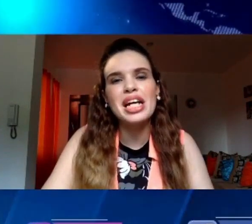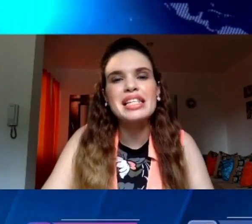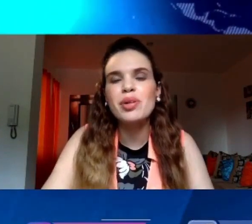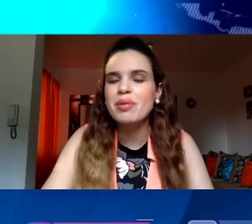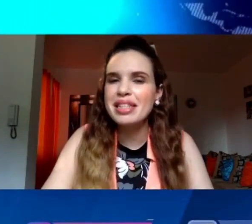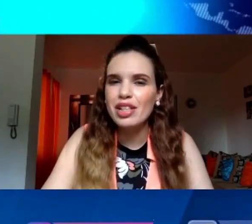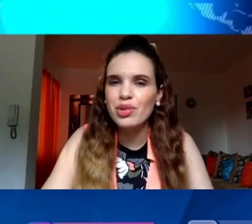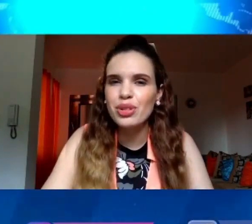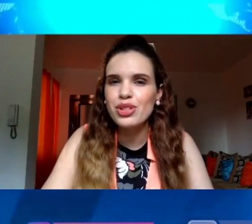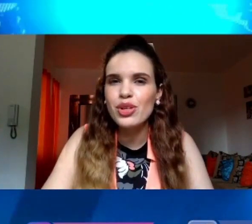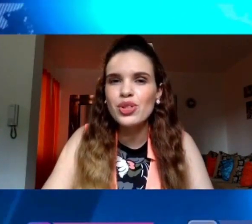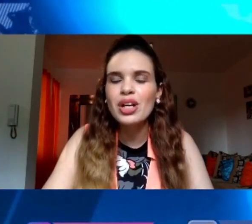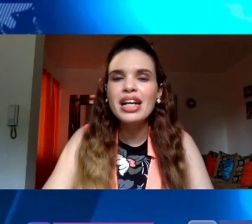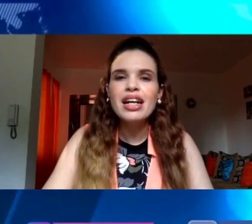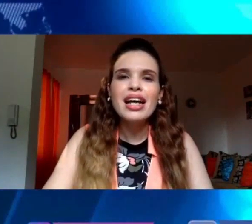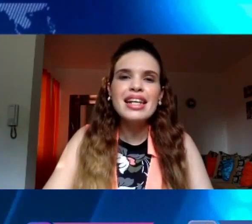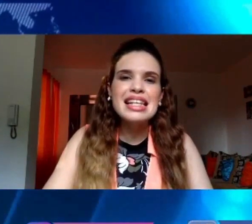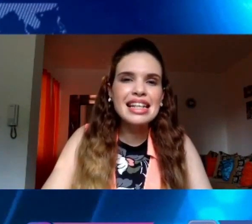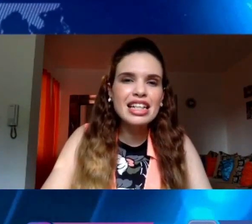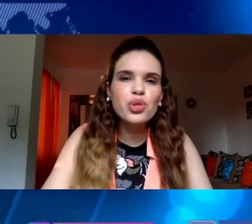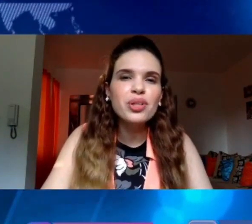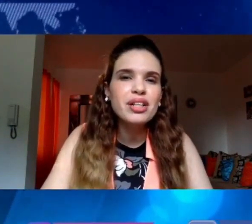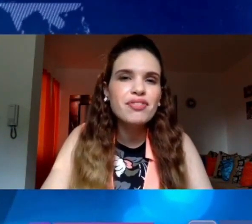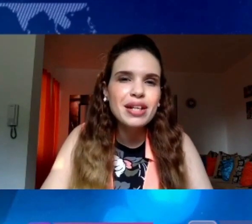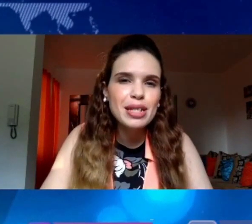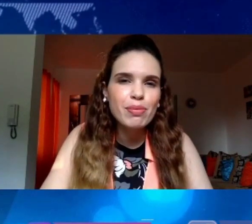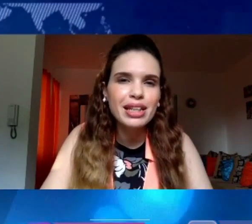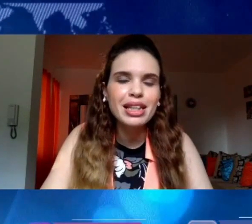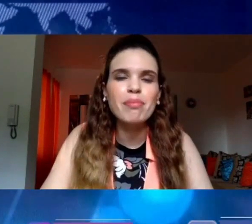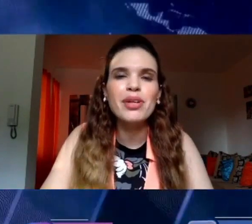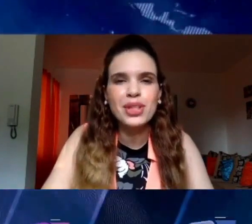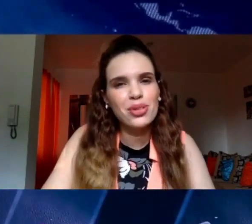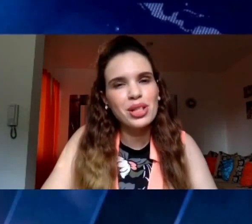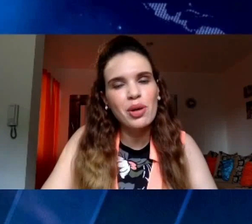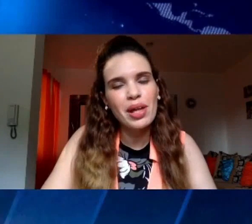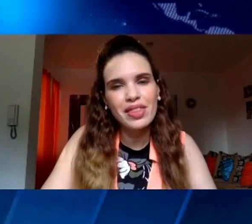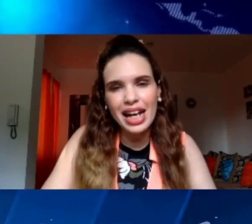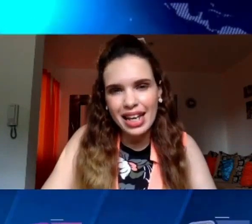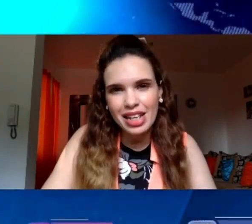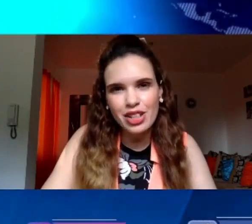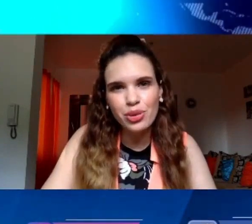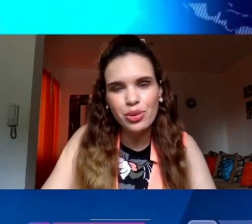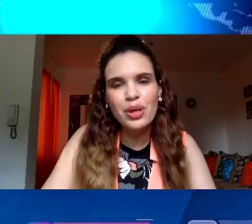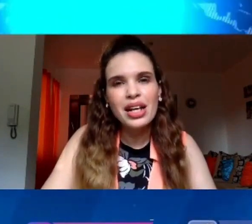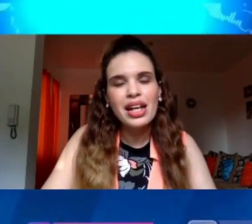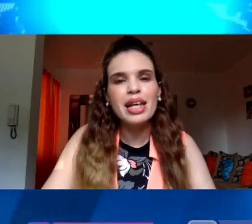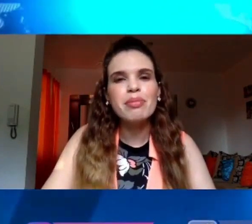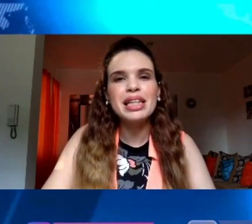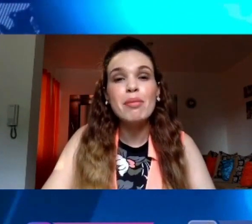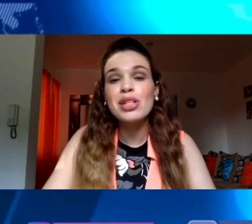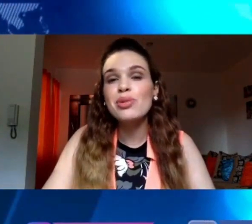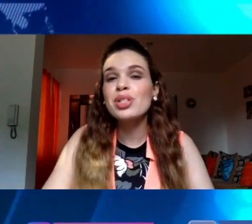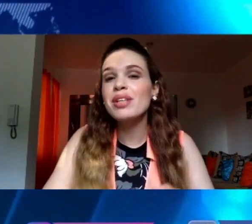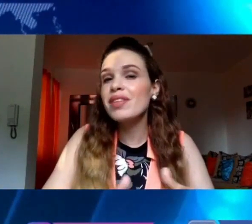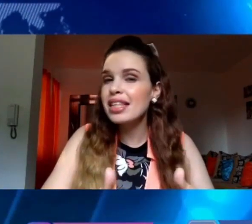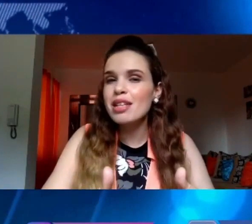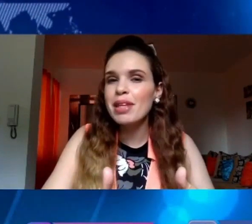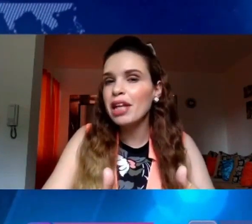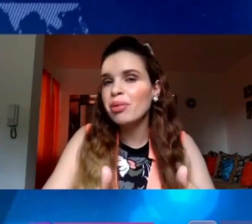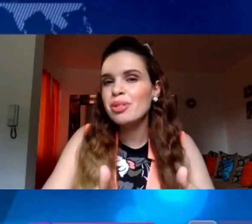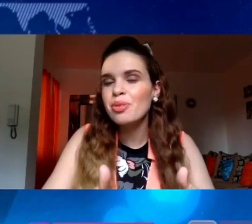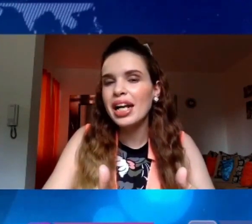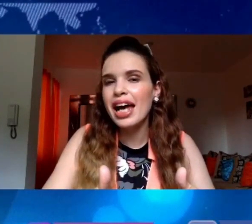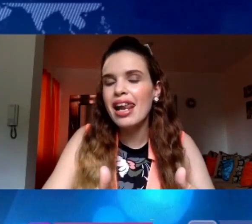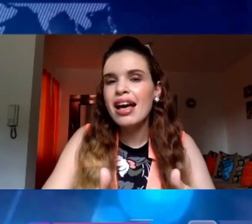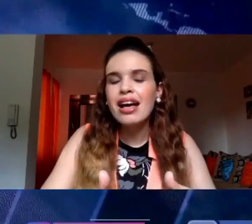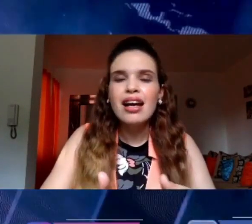redes sociales en robo vistazo noticioso en Instagram Twitter y Facebook también usted nos encuentra en YouTube le invitamos a suscribirse